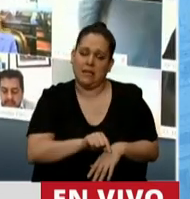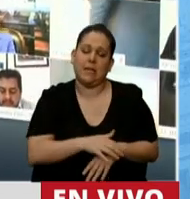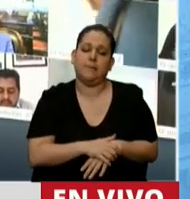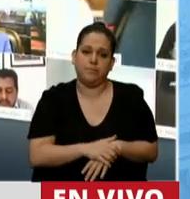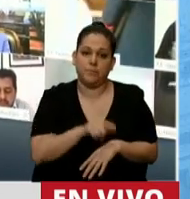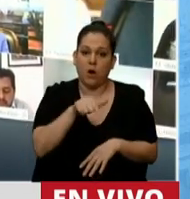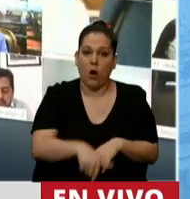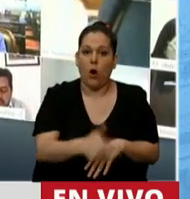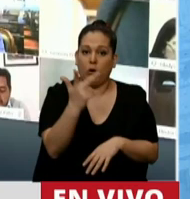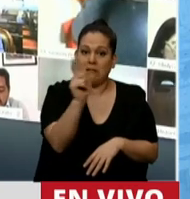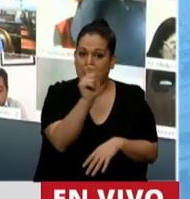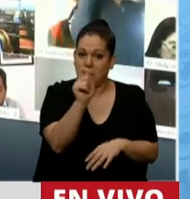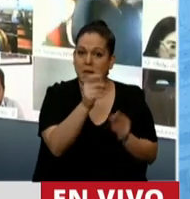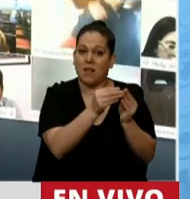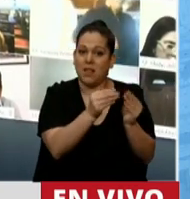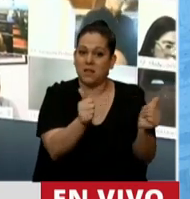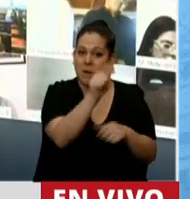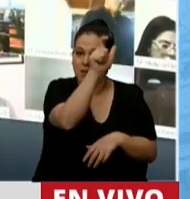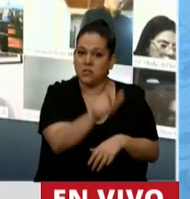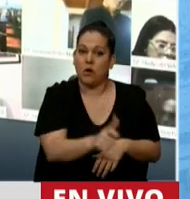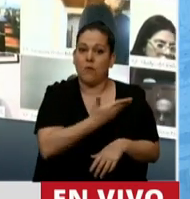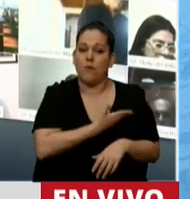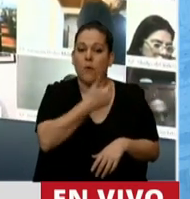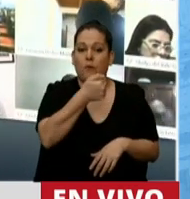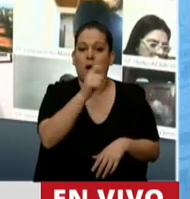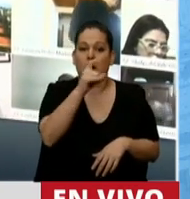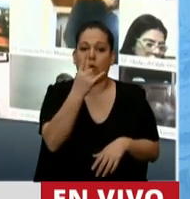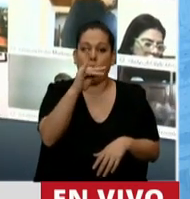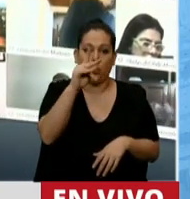Hoy se cumplen tres meses de la desaparición de Facundo Castro.